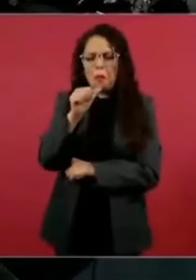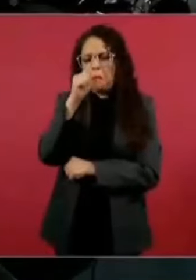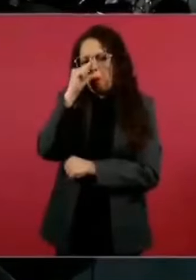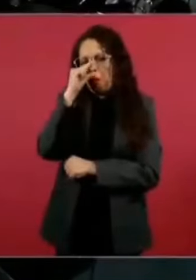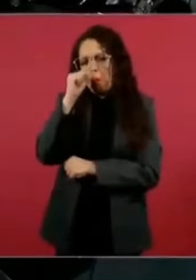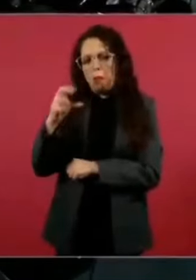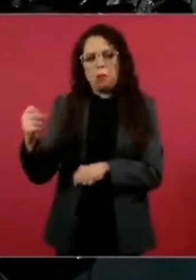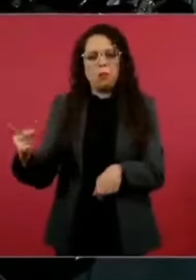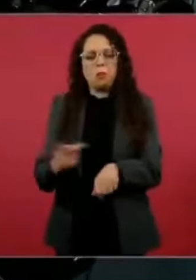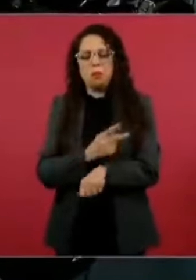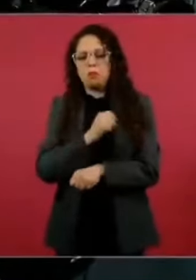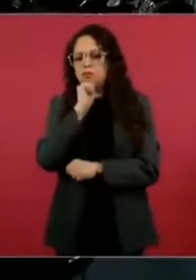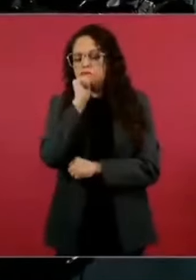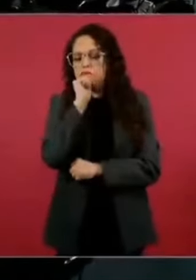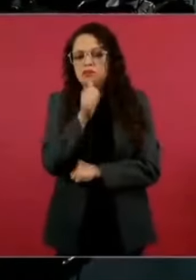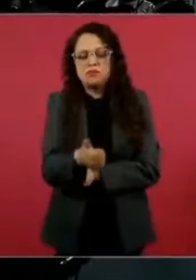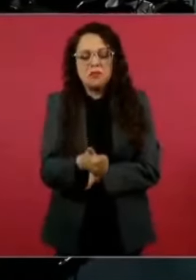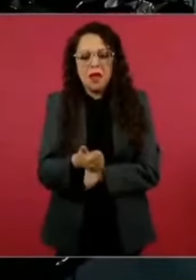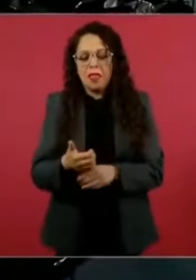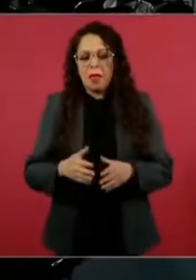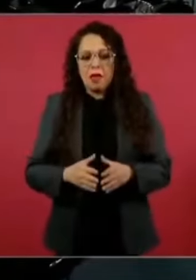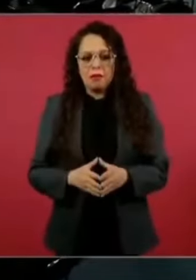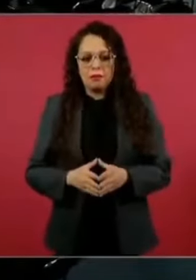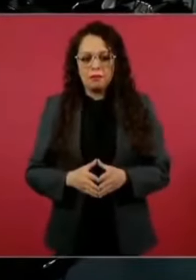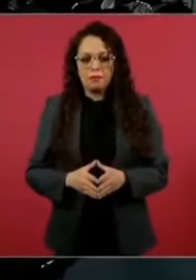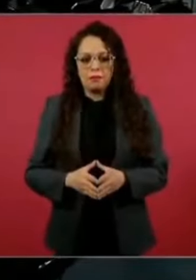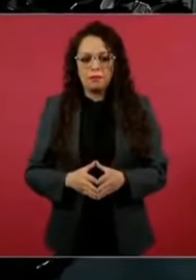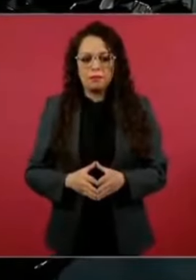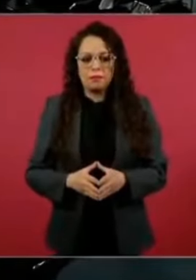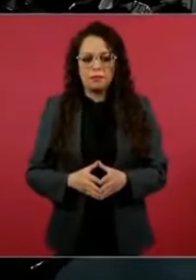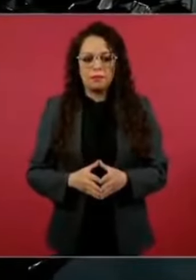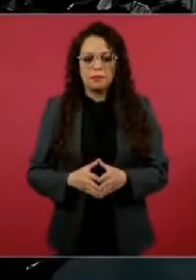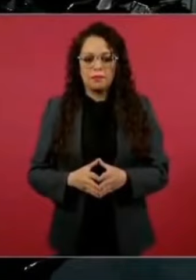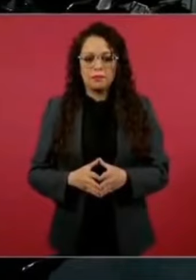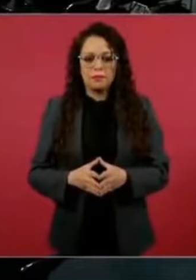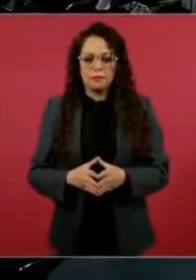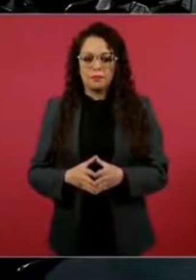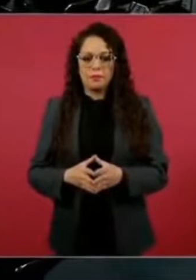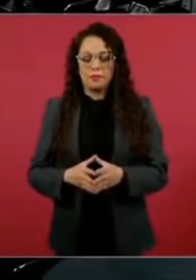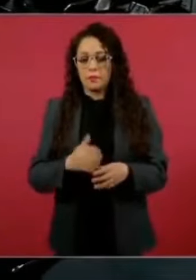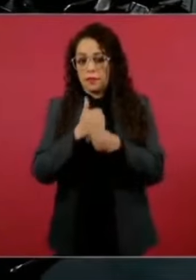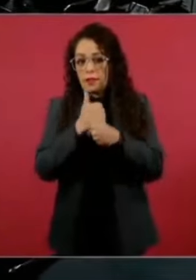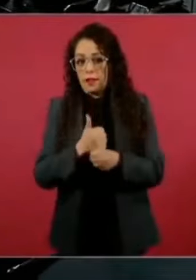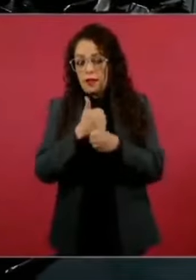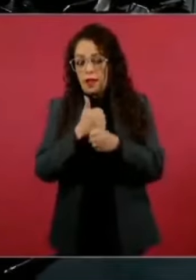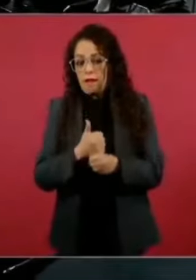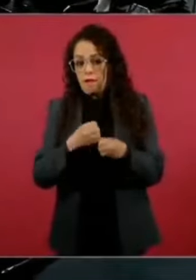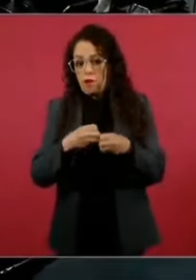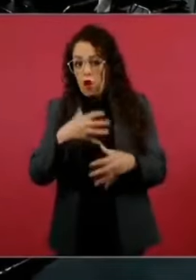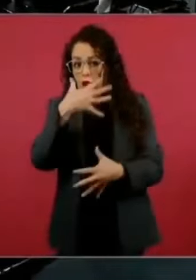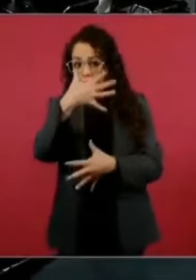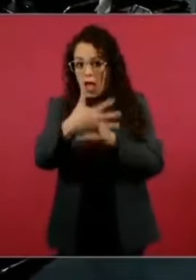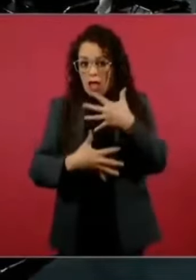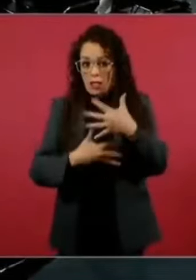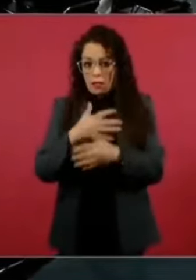polarización no es violencia además,